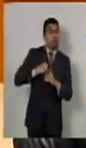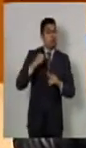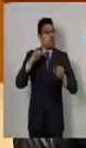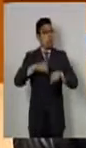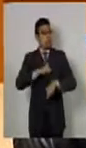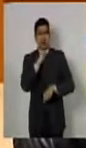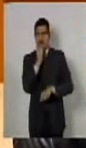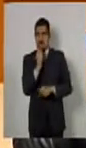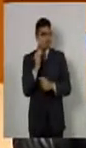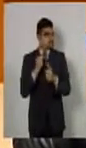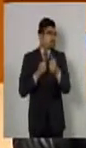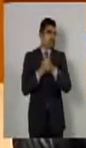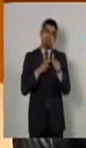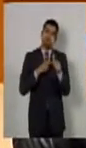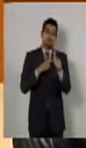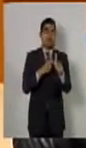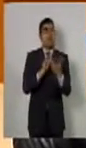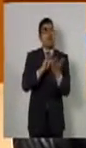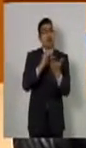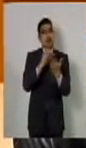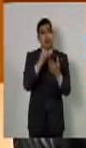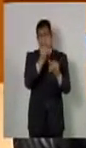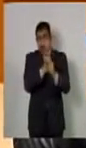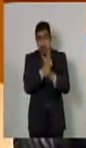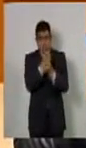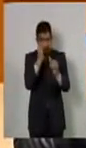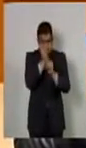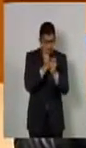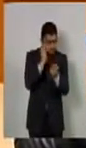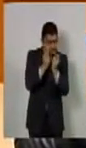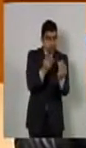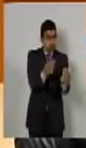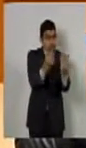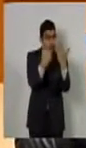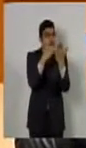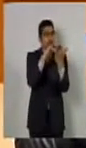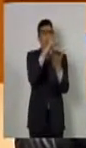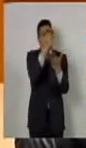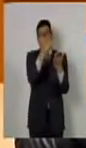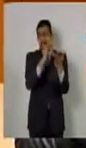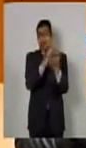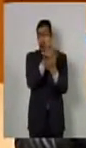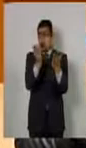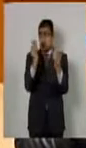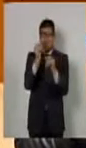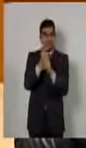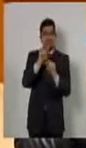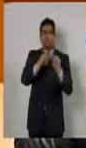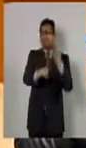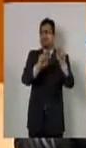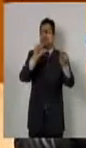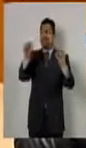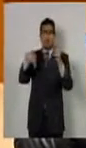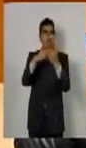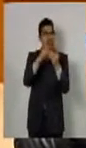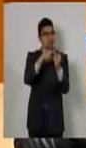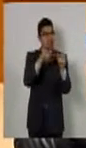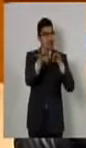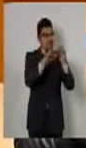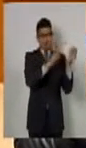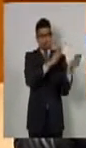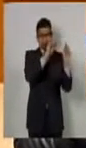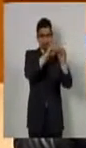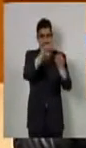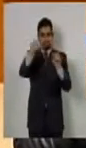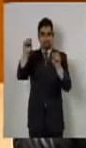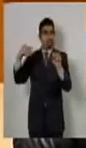por su conocimiento, por la divulgación del mismo y gracias porque desde las diversas trincheras que usted ha